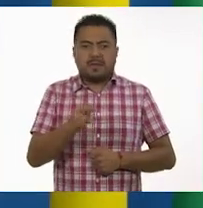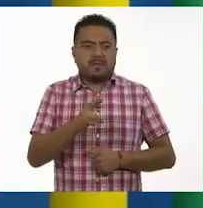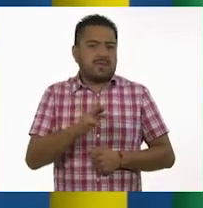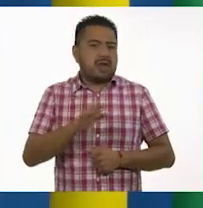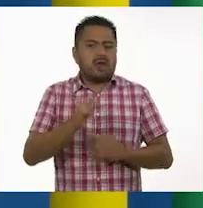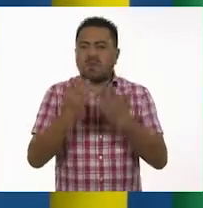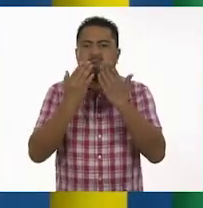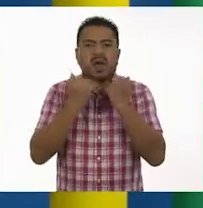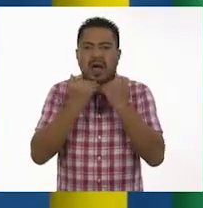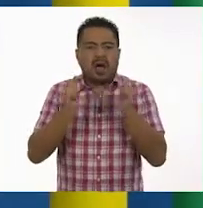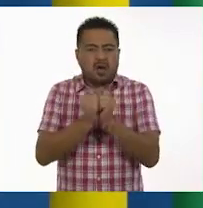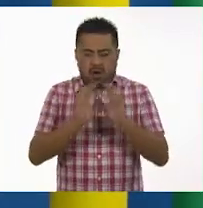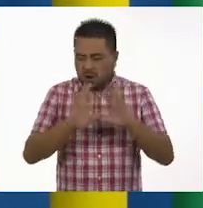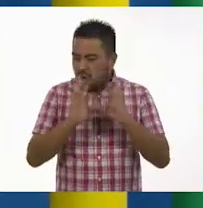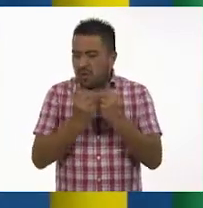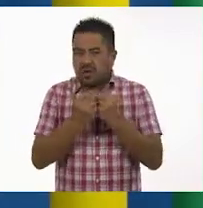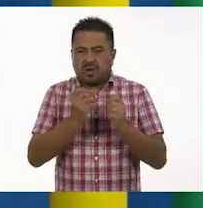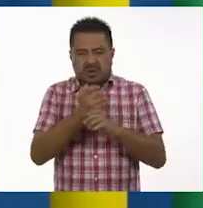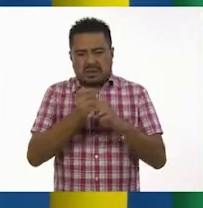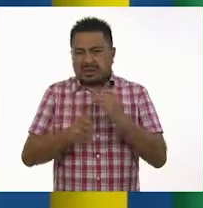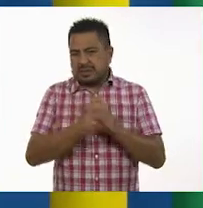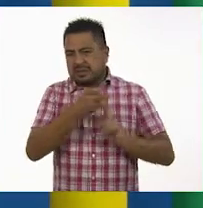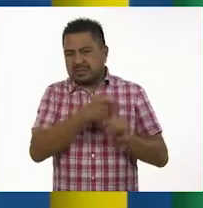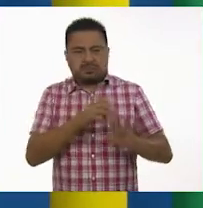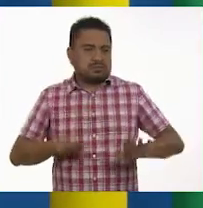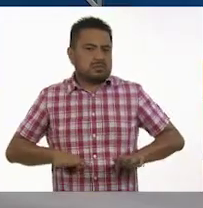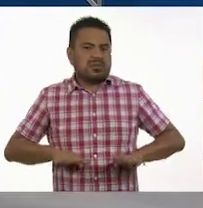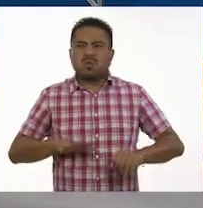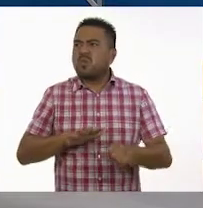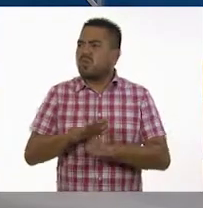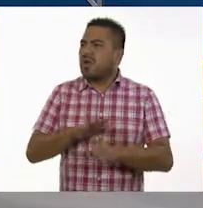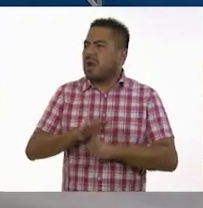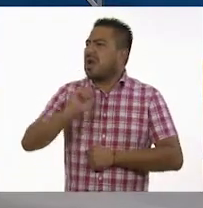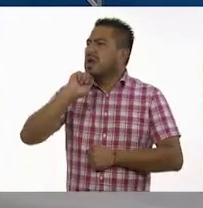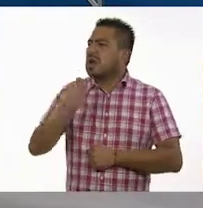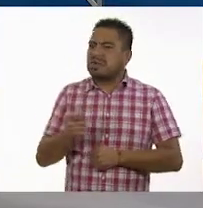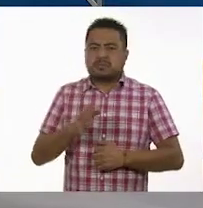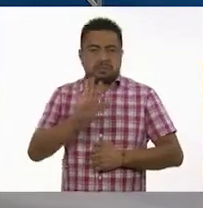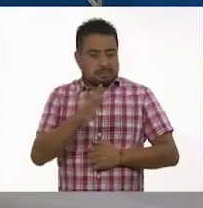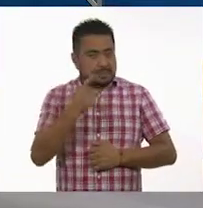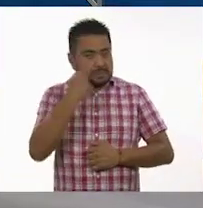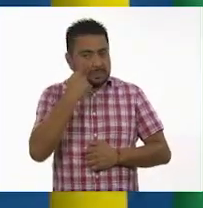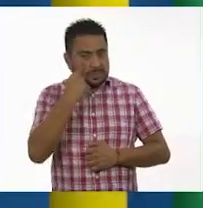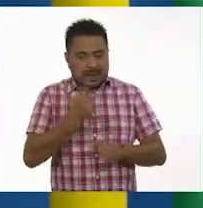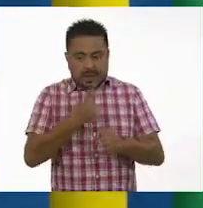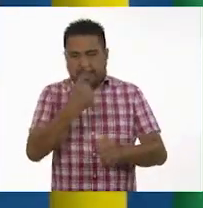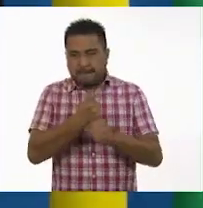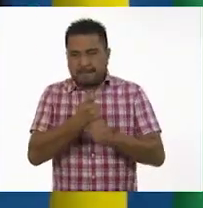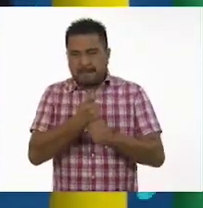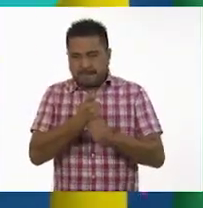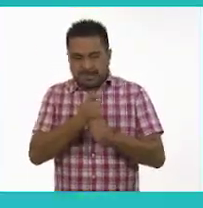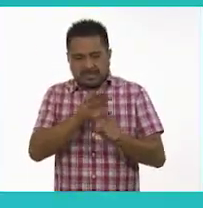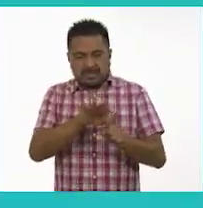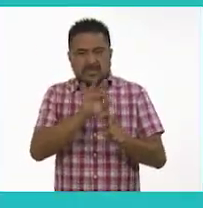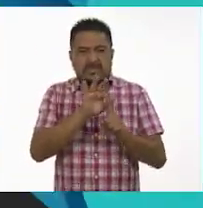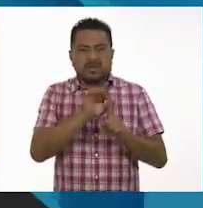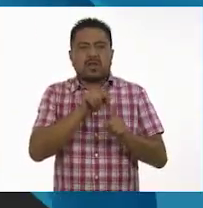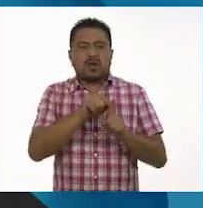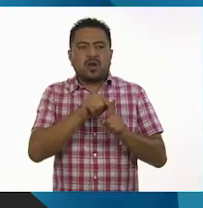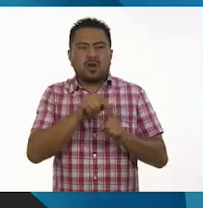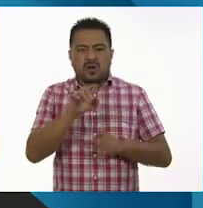por completo con esas características. ¿Y cuáles son? Mira, el primer caso es el de los